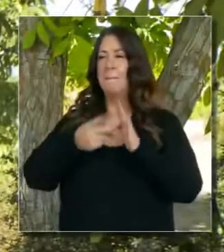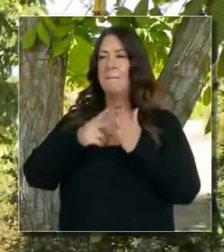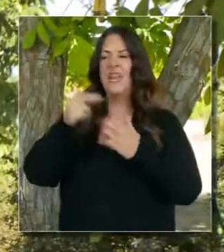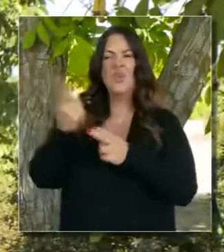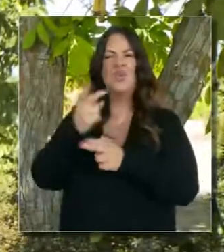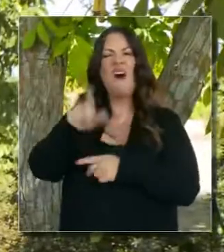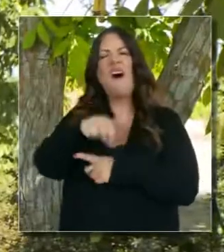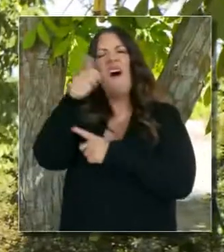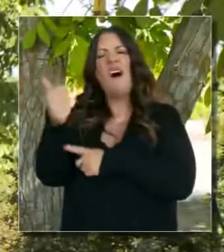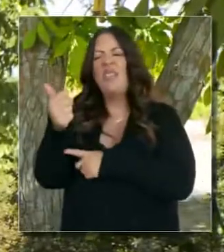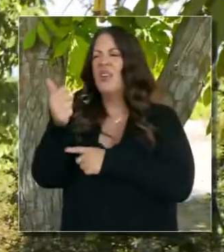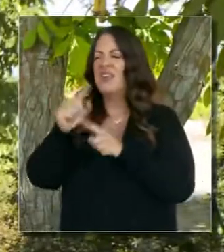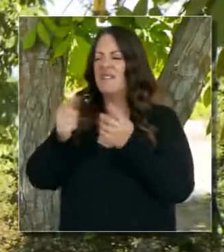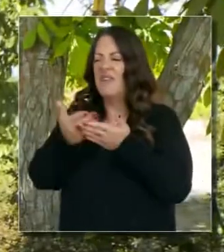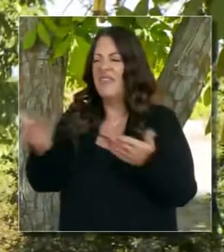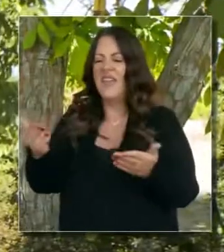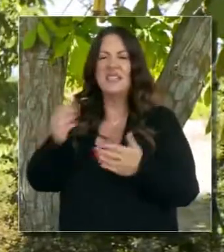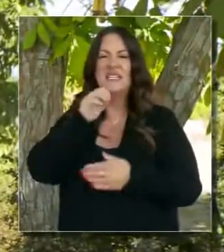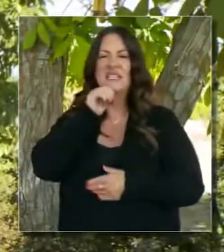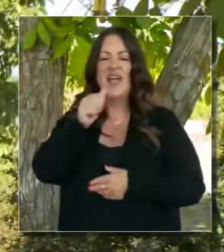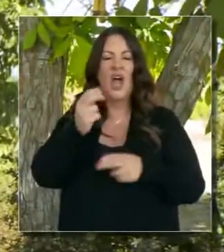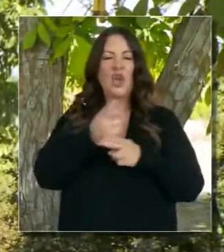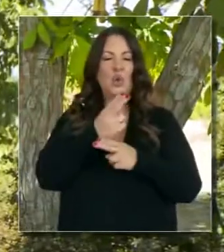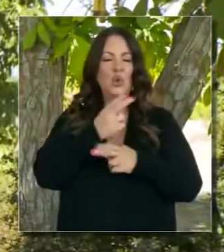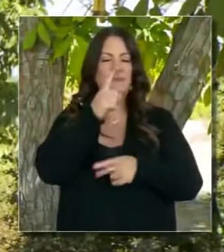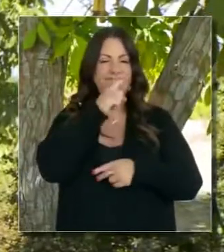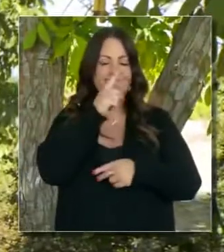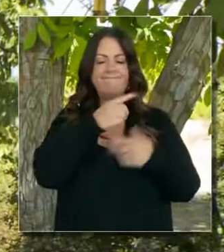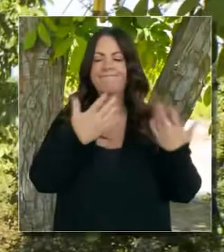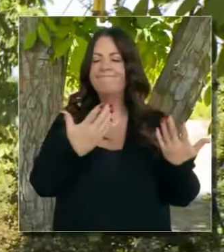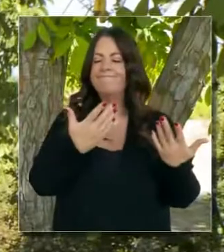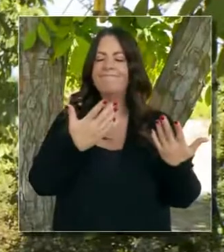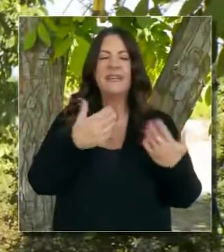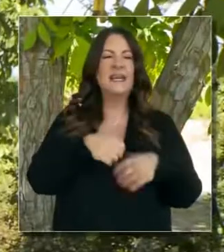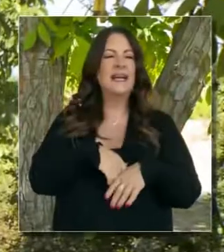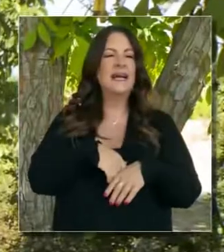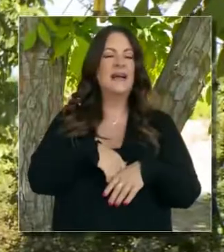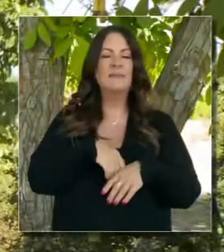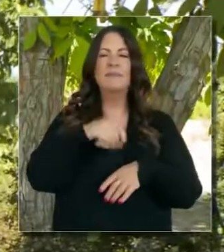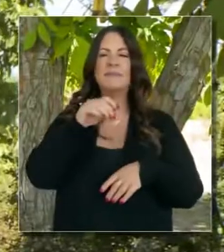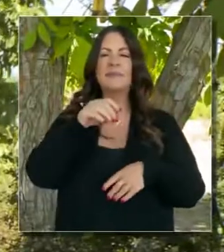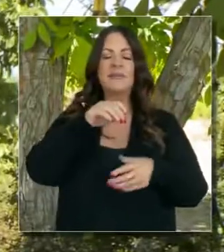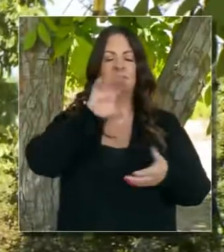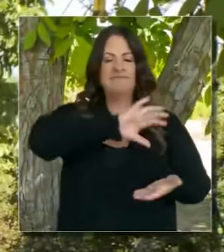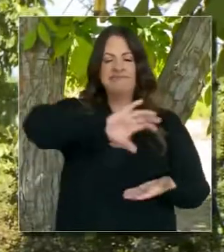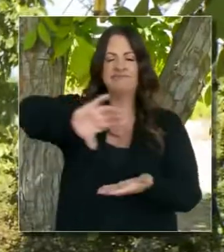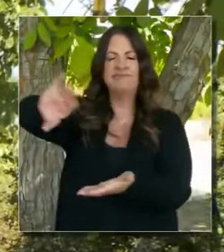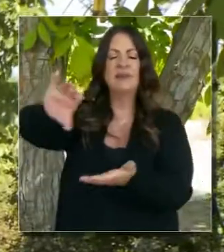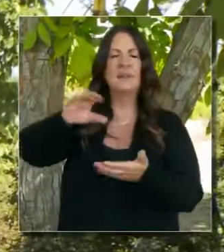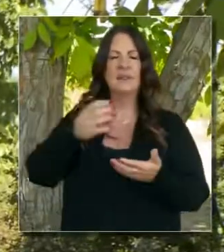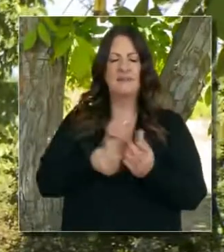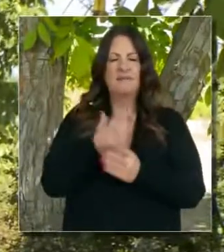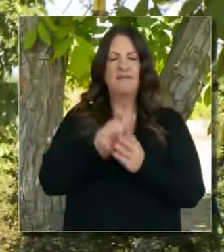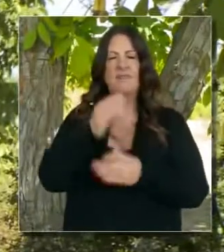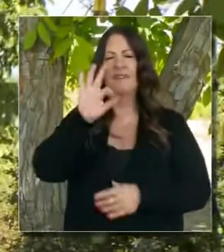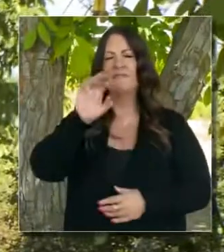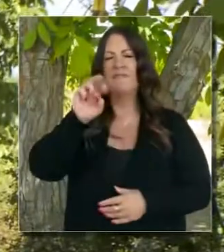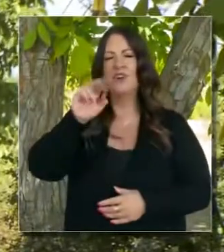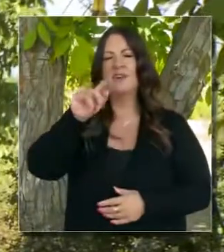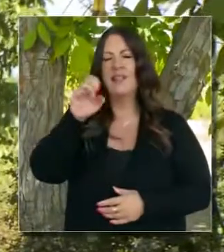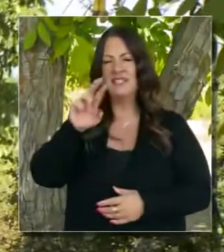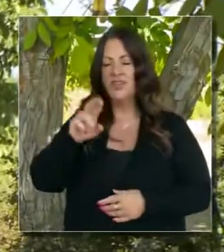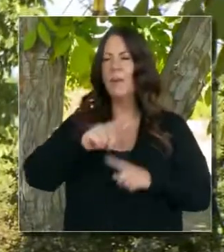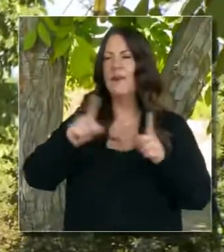biodiversidad. Alternativas a fertilizantes artificiales. Se trata de reconocer que el cambio